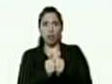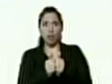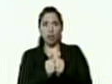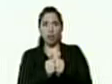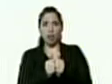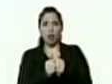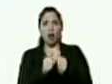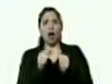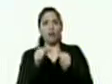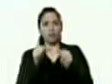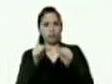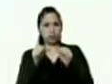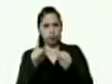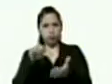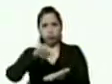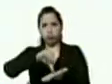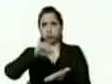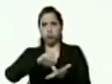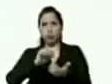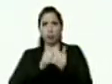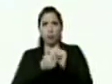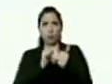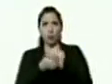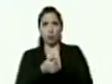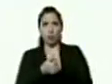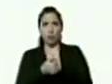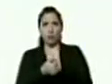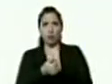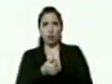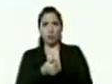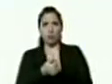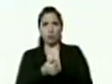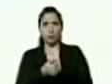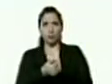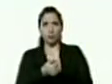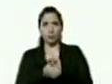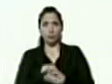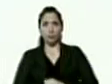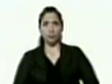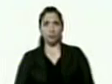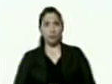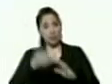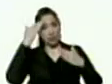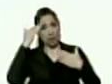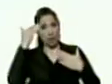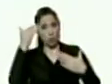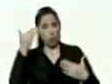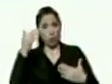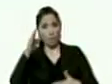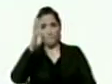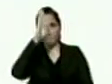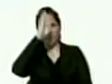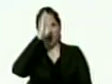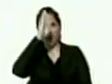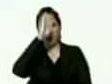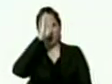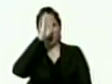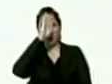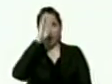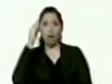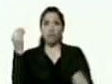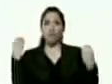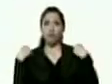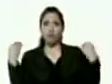Rojas en Boyacá 3 4ta avenida Barcelona saludo allá en Barinas en el gimnasio cubierto